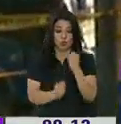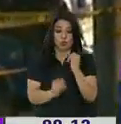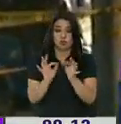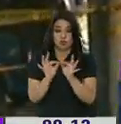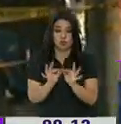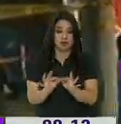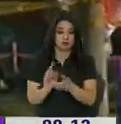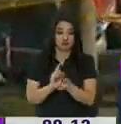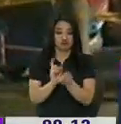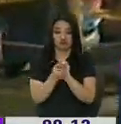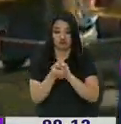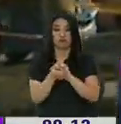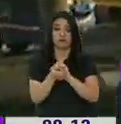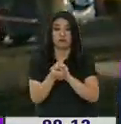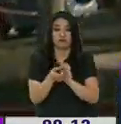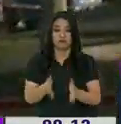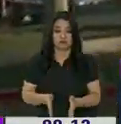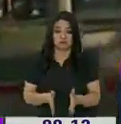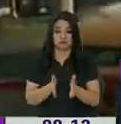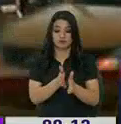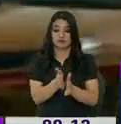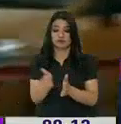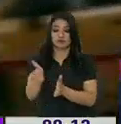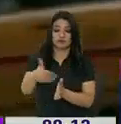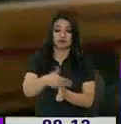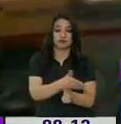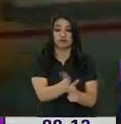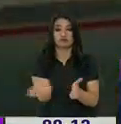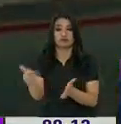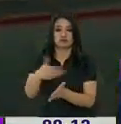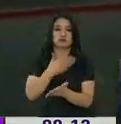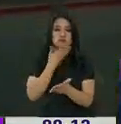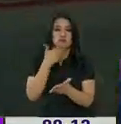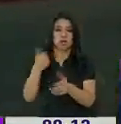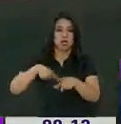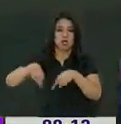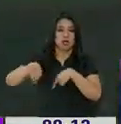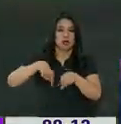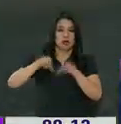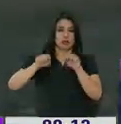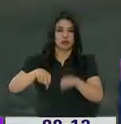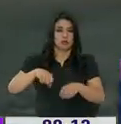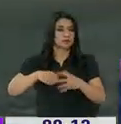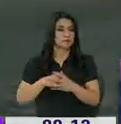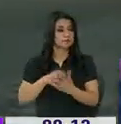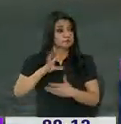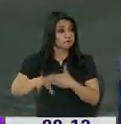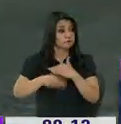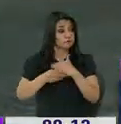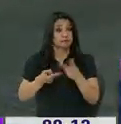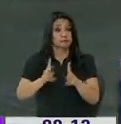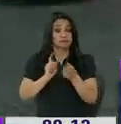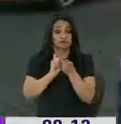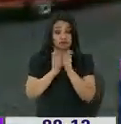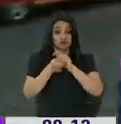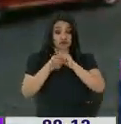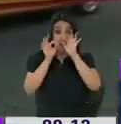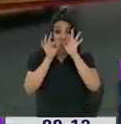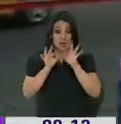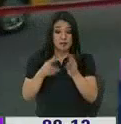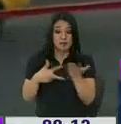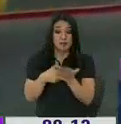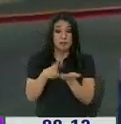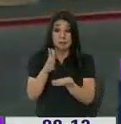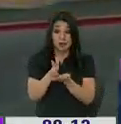geométricas en, en la intersección para que exista una mayor fluidez del tráfico. Adicional también va a haber modificaciones en cuanto a las